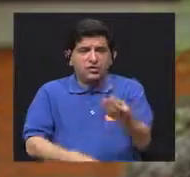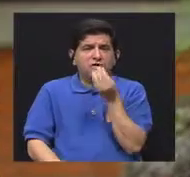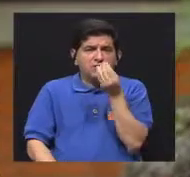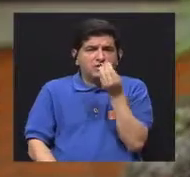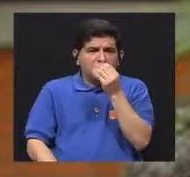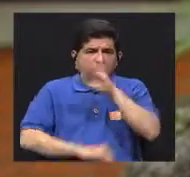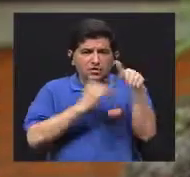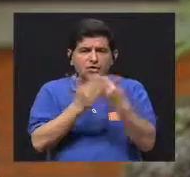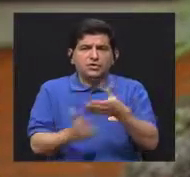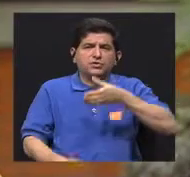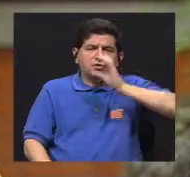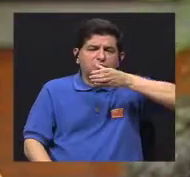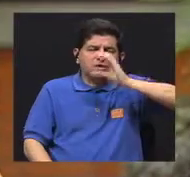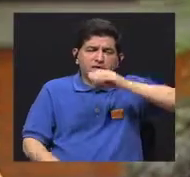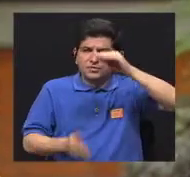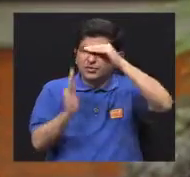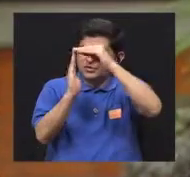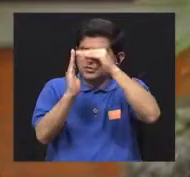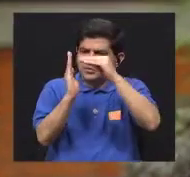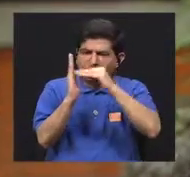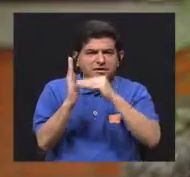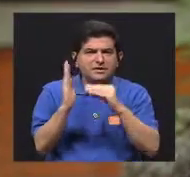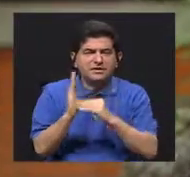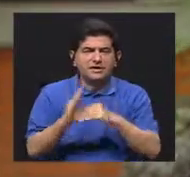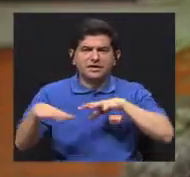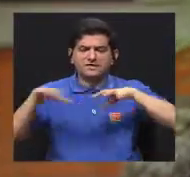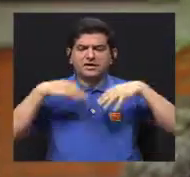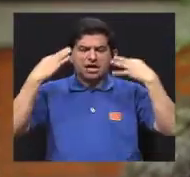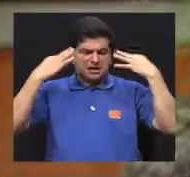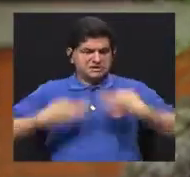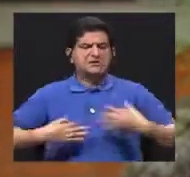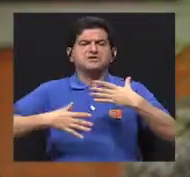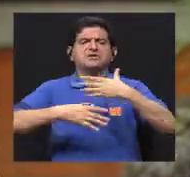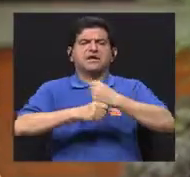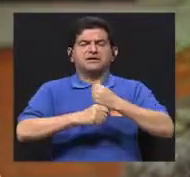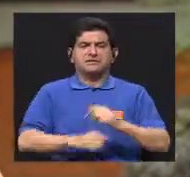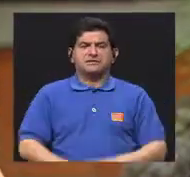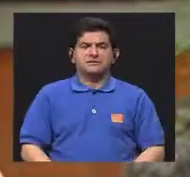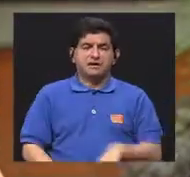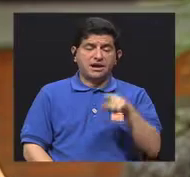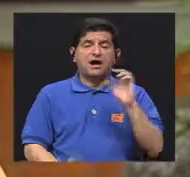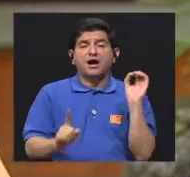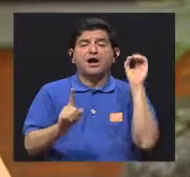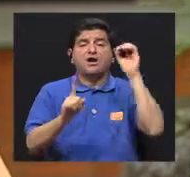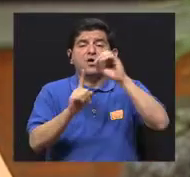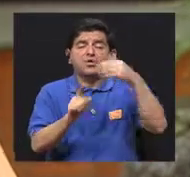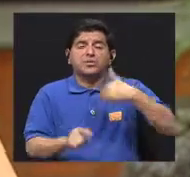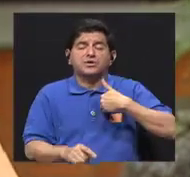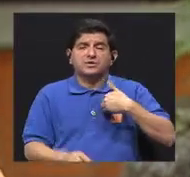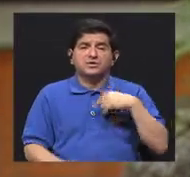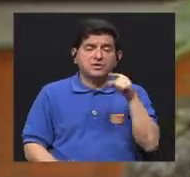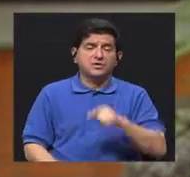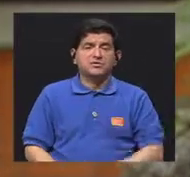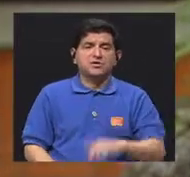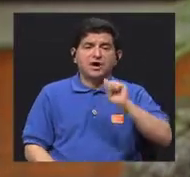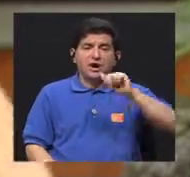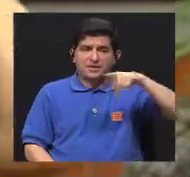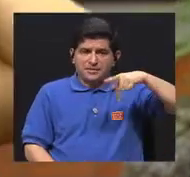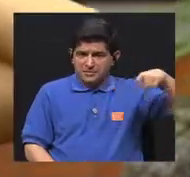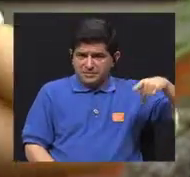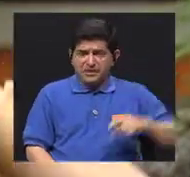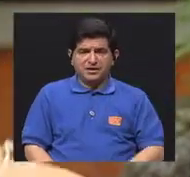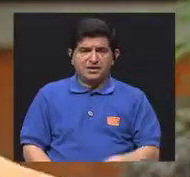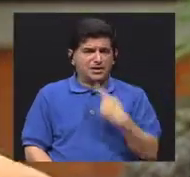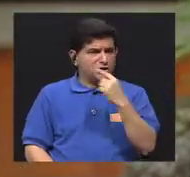alimentos y todas las bebidas que consumimos, ingresamos la actividad física que realizamos y el objetivo de muchas de esas aplicaciones,